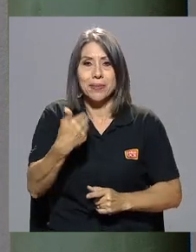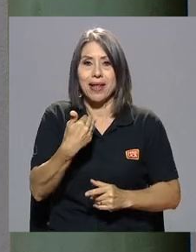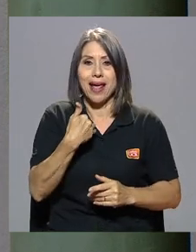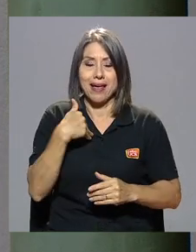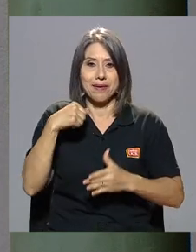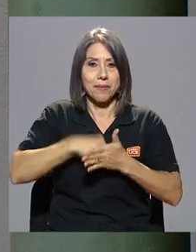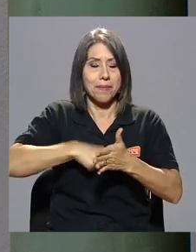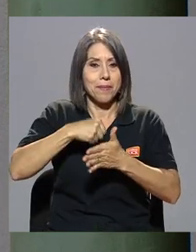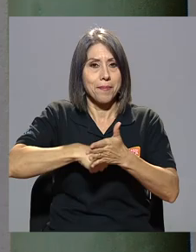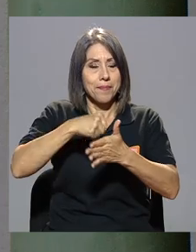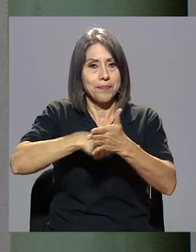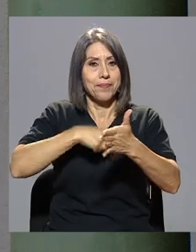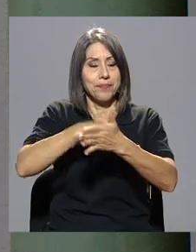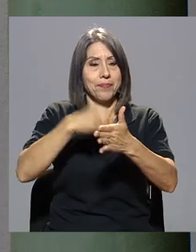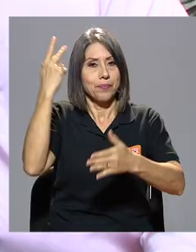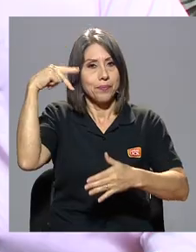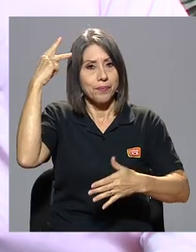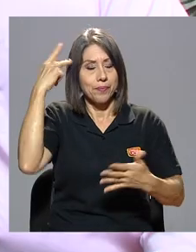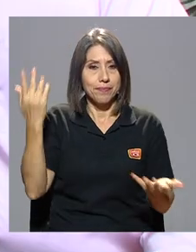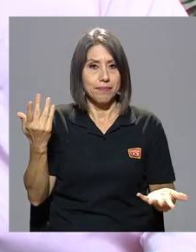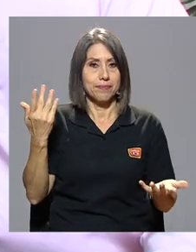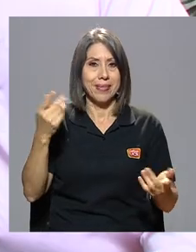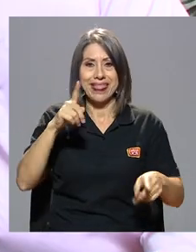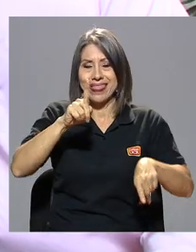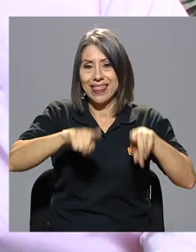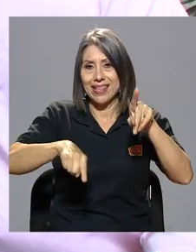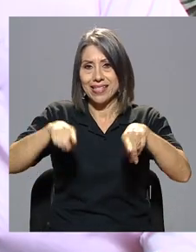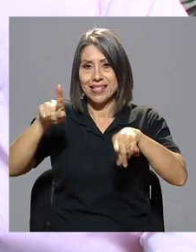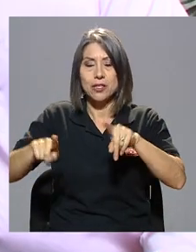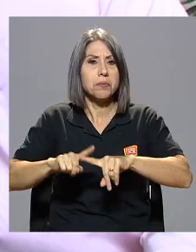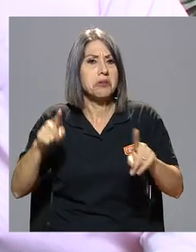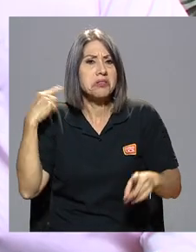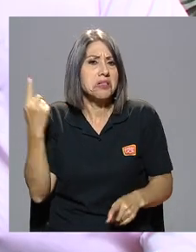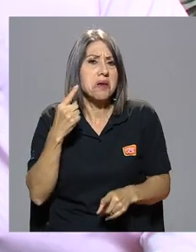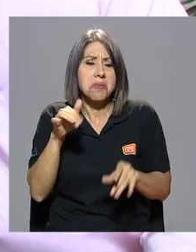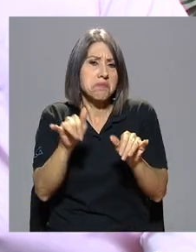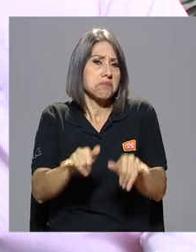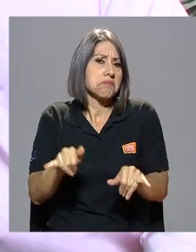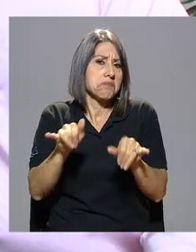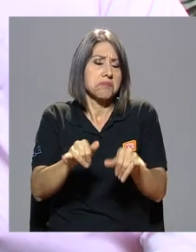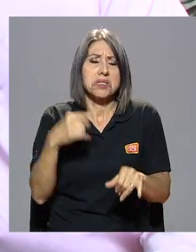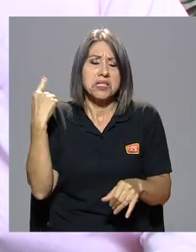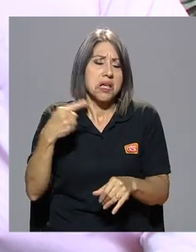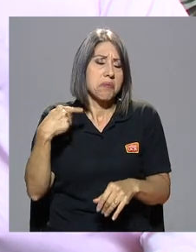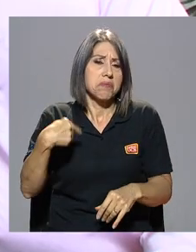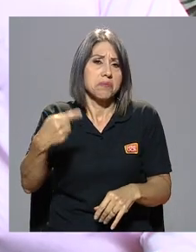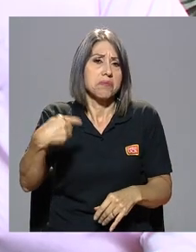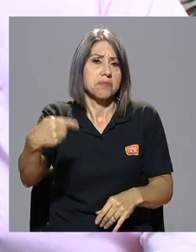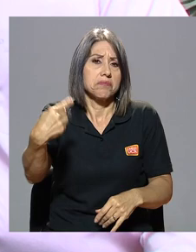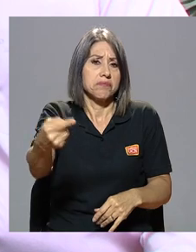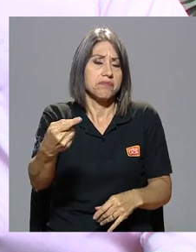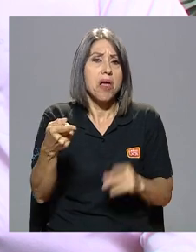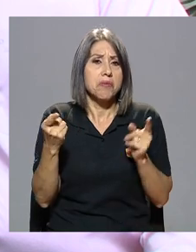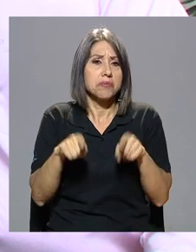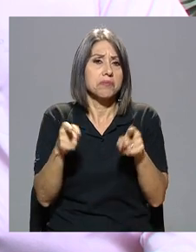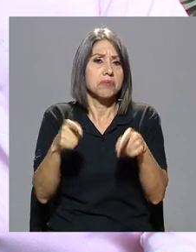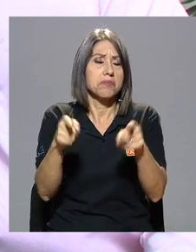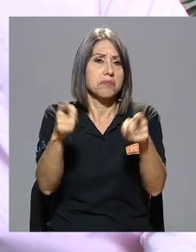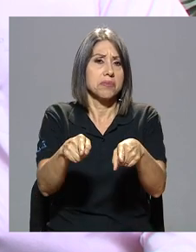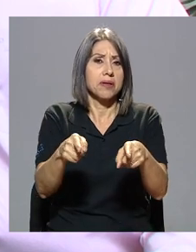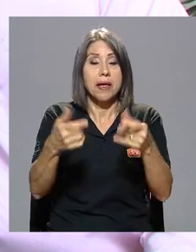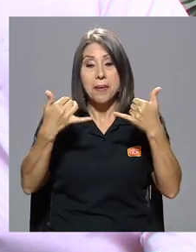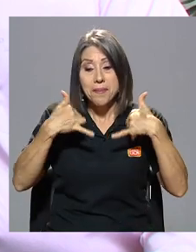los procesos de lucha política de distintos grados pero siempre los hay y los habrá son cosas que